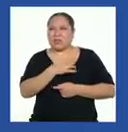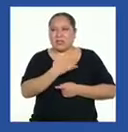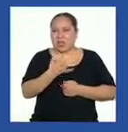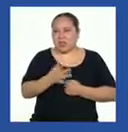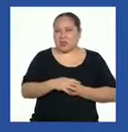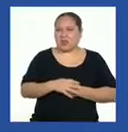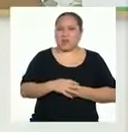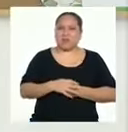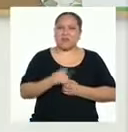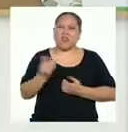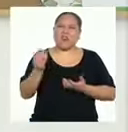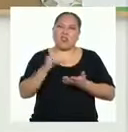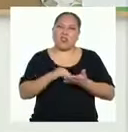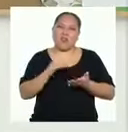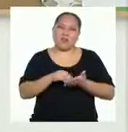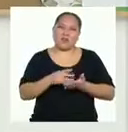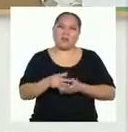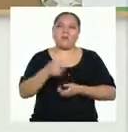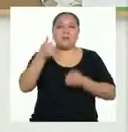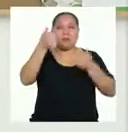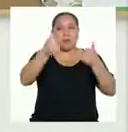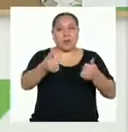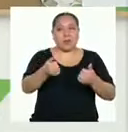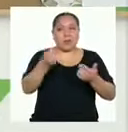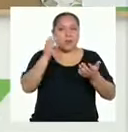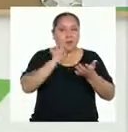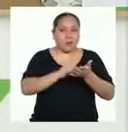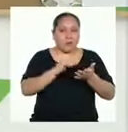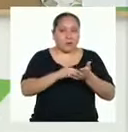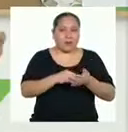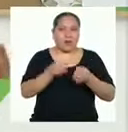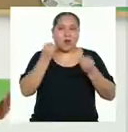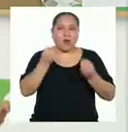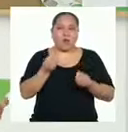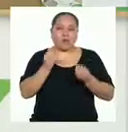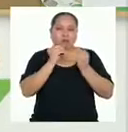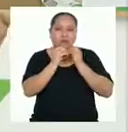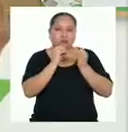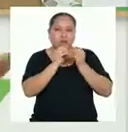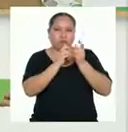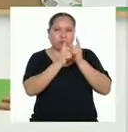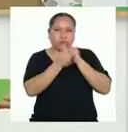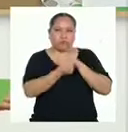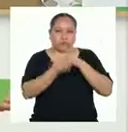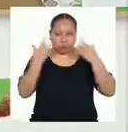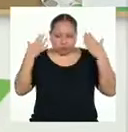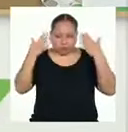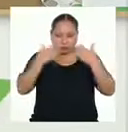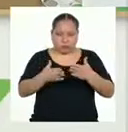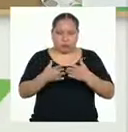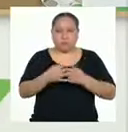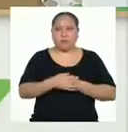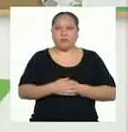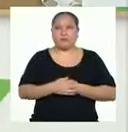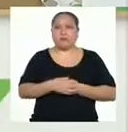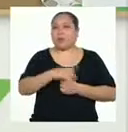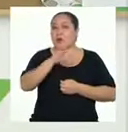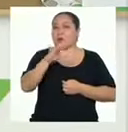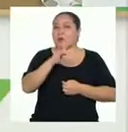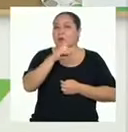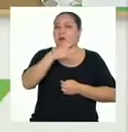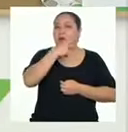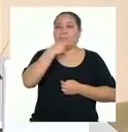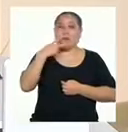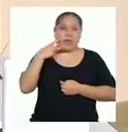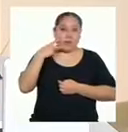redundancia. Muy bien, pero más aún, ¿cómo podemos hacer esta oración mucho más precisa? Y utilizando